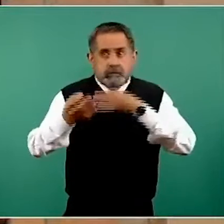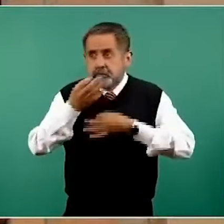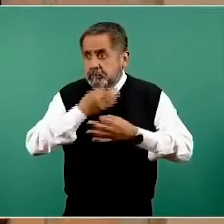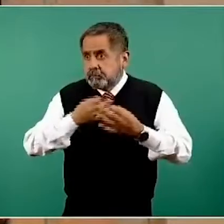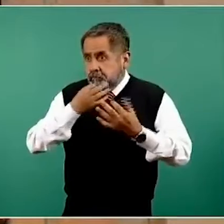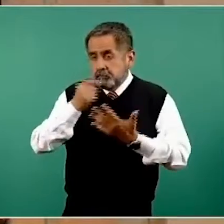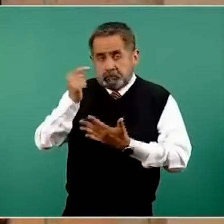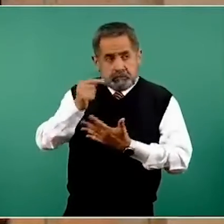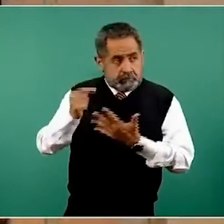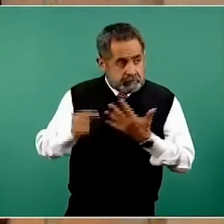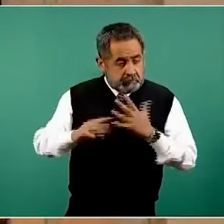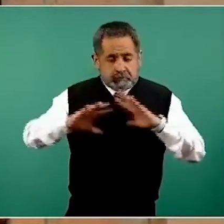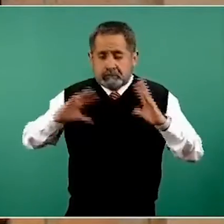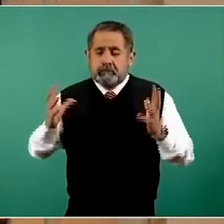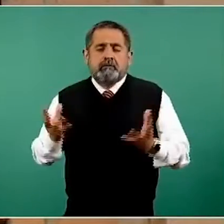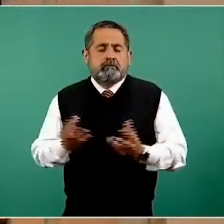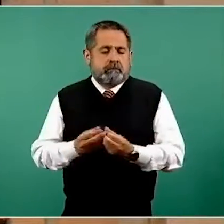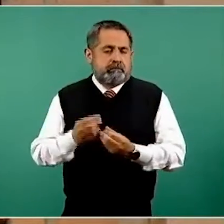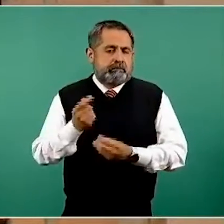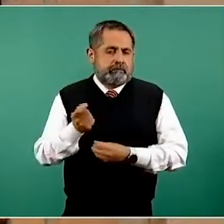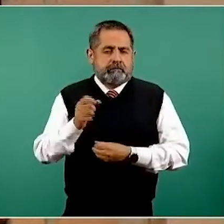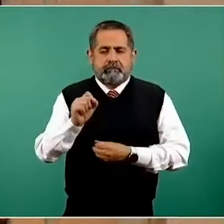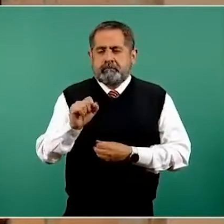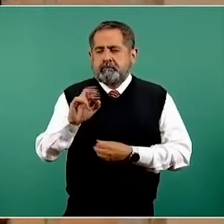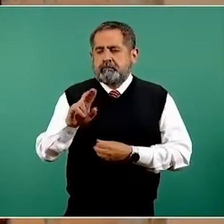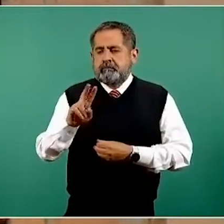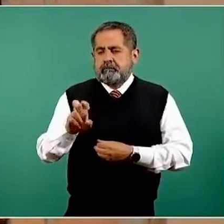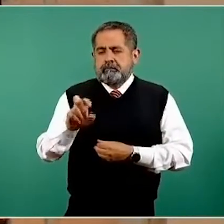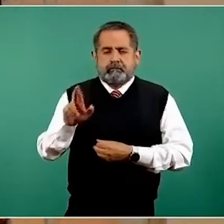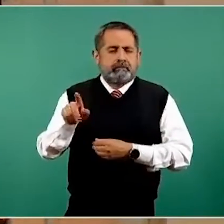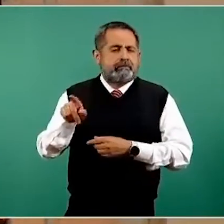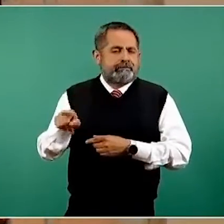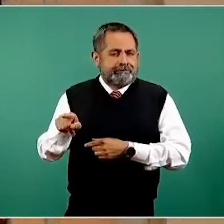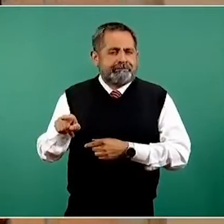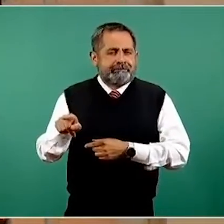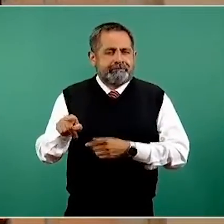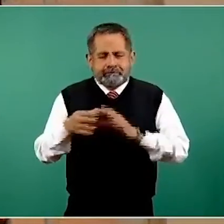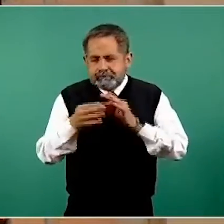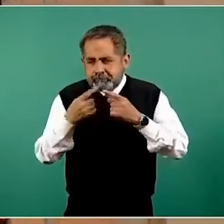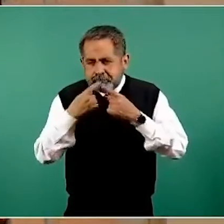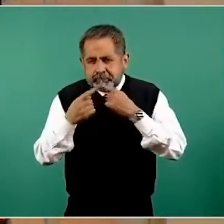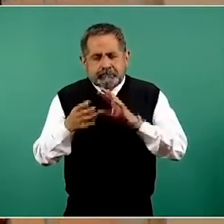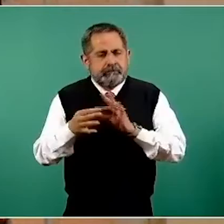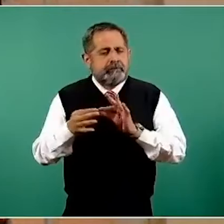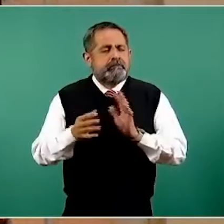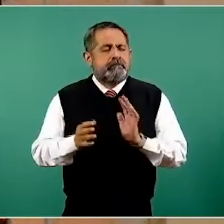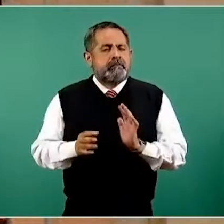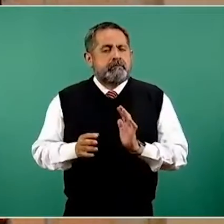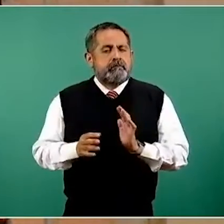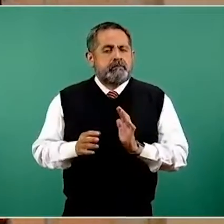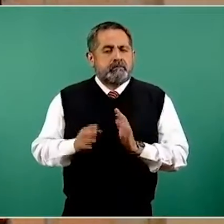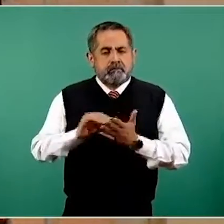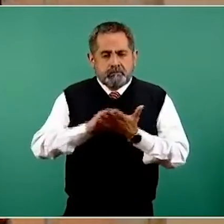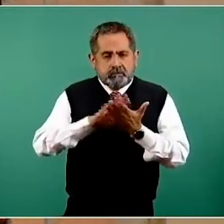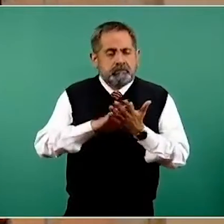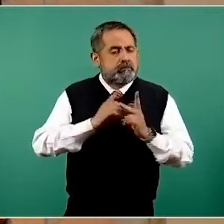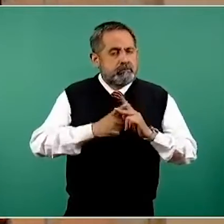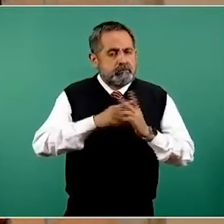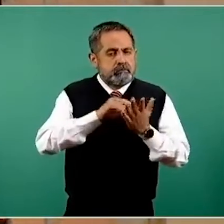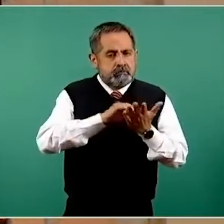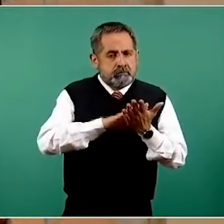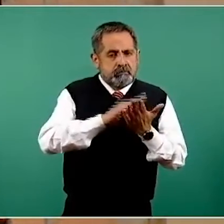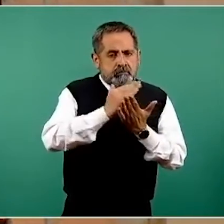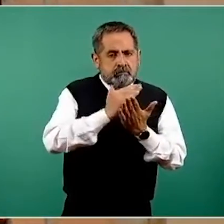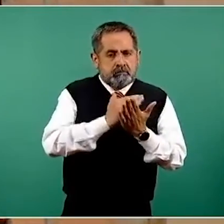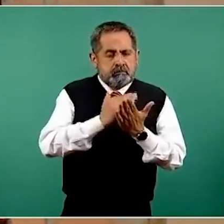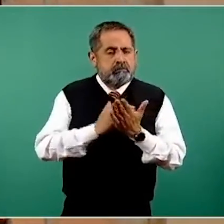que es el Sistema Oficial Informático de Vigilancia de la Enfermedad Respiratoria, dentro de los cuales se encuentra obviamente